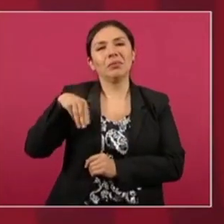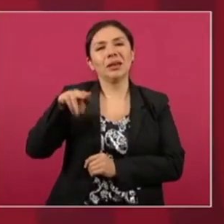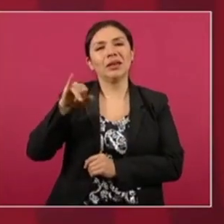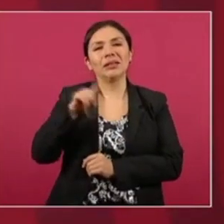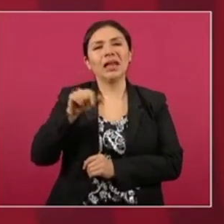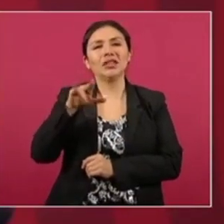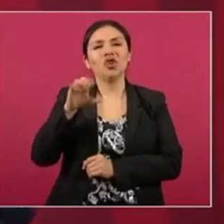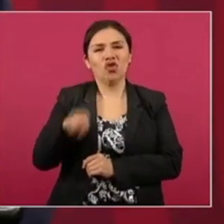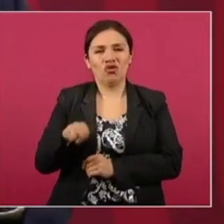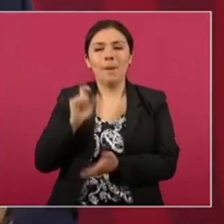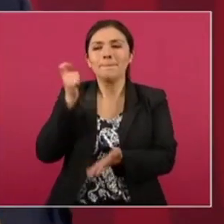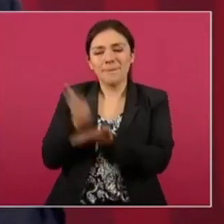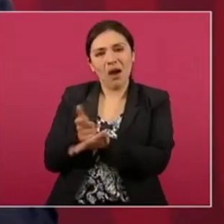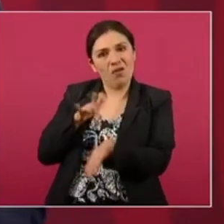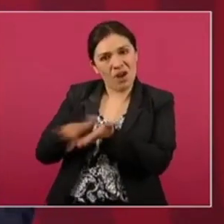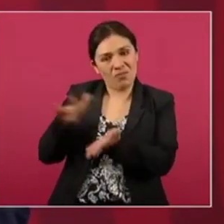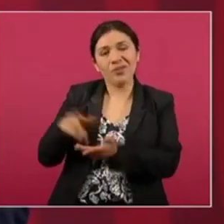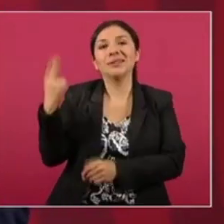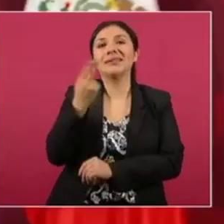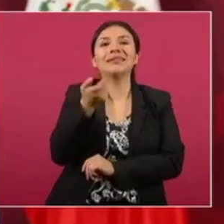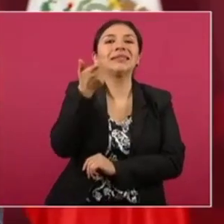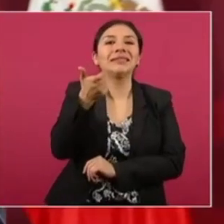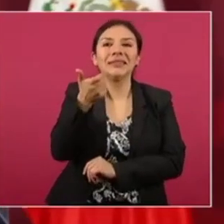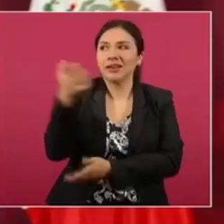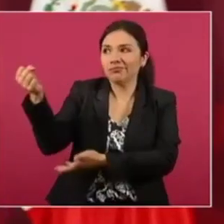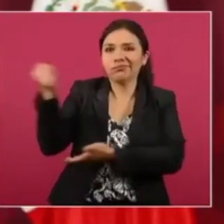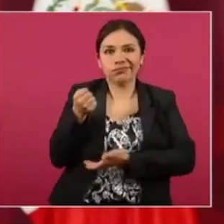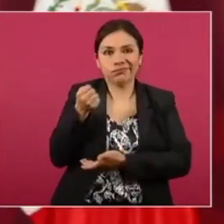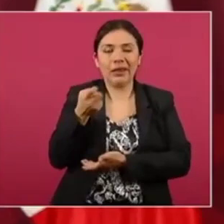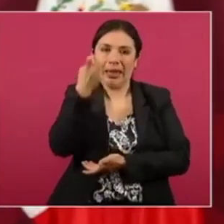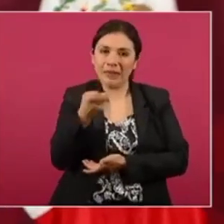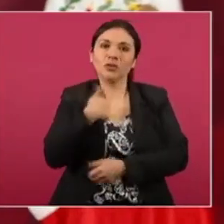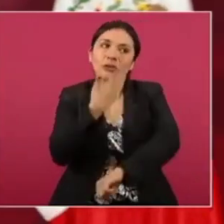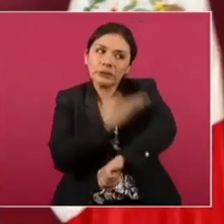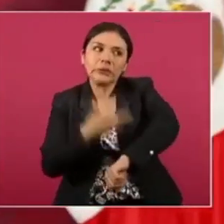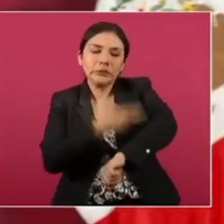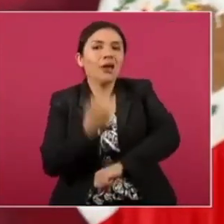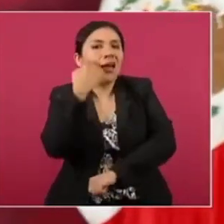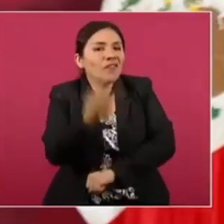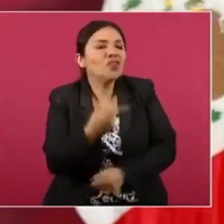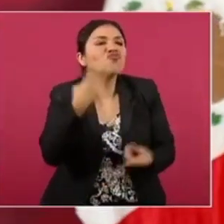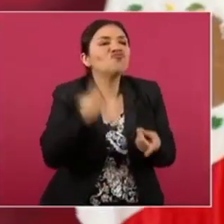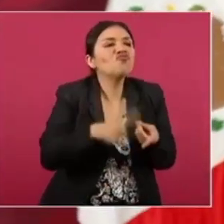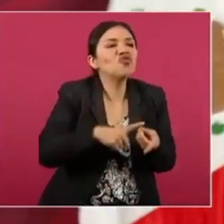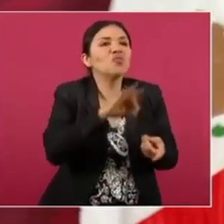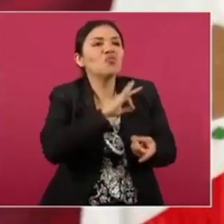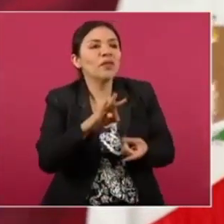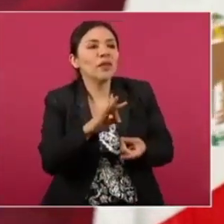o sea, necesitamos recursos. Entonces, vamos viendo dónde